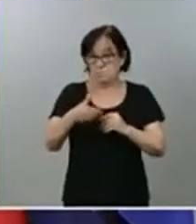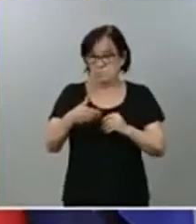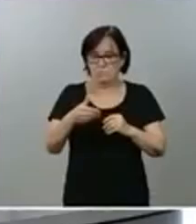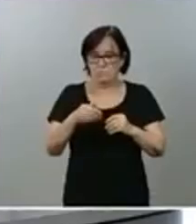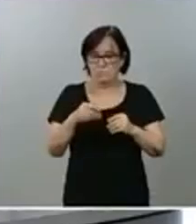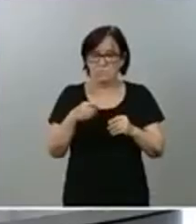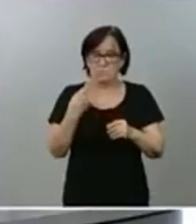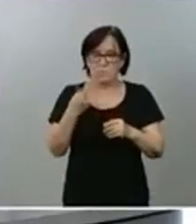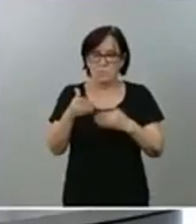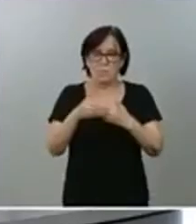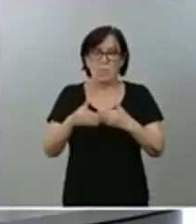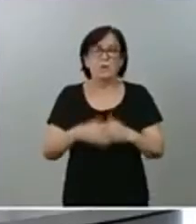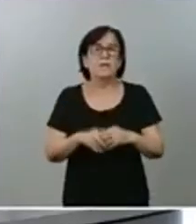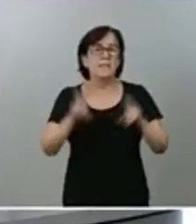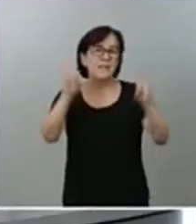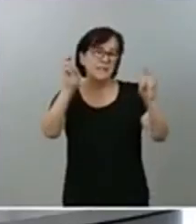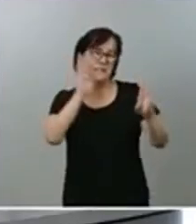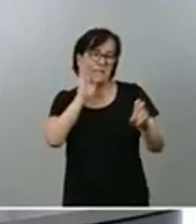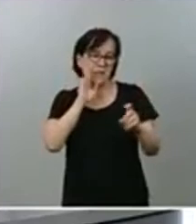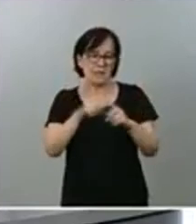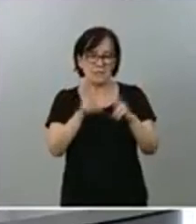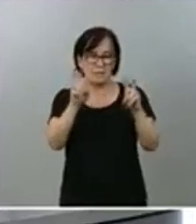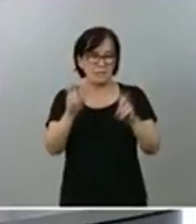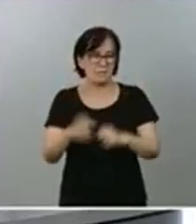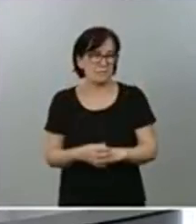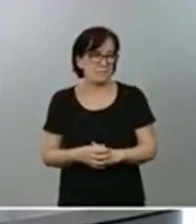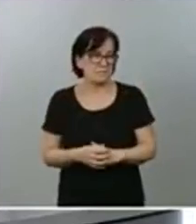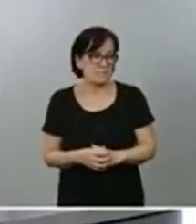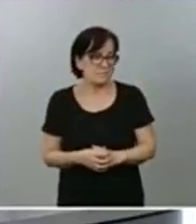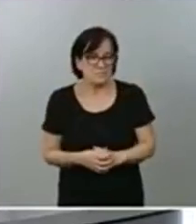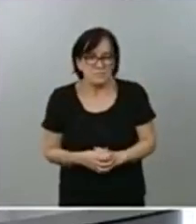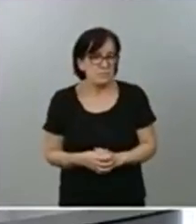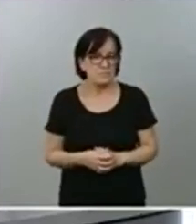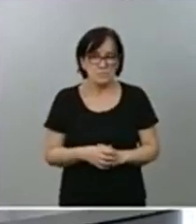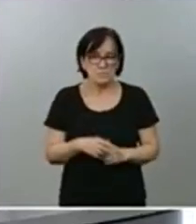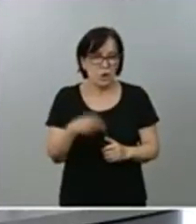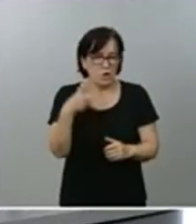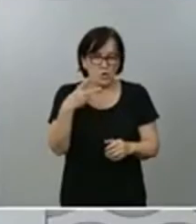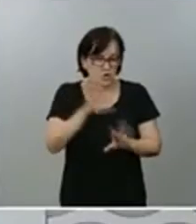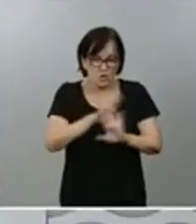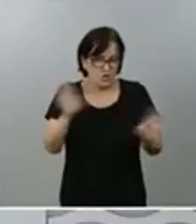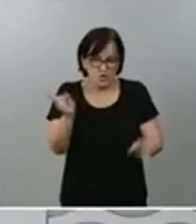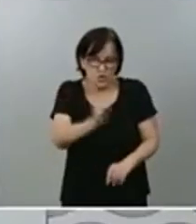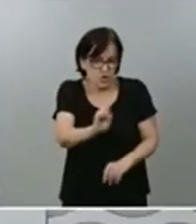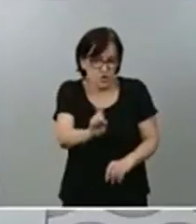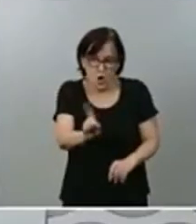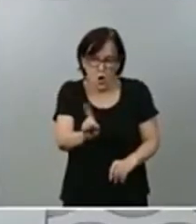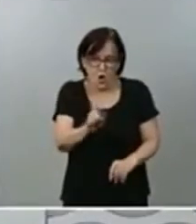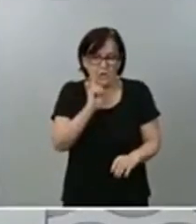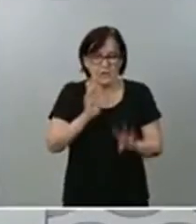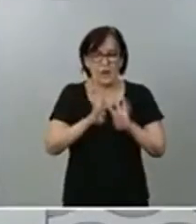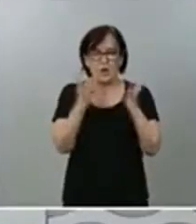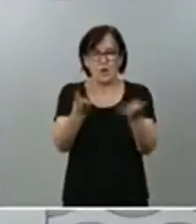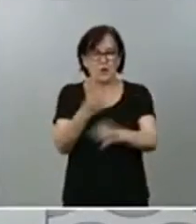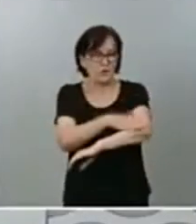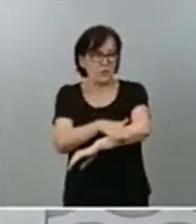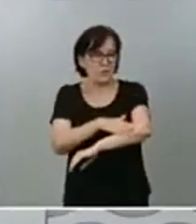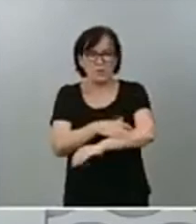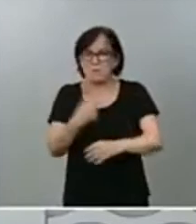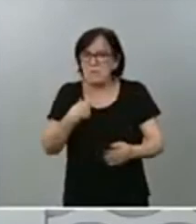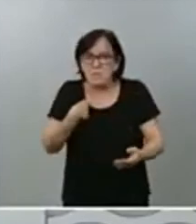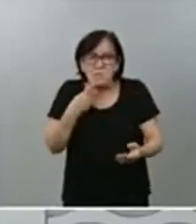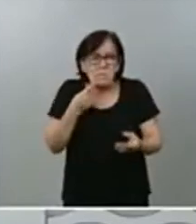Y respecto al resto de cuestiones, rotundamente no. Le he dicho que en el Consejo de Ministros no hemos abordado